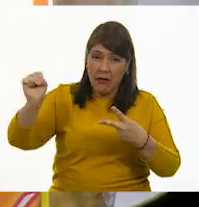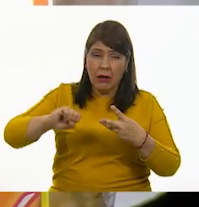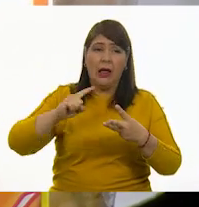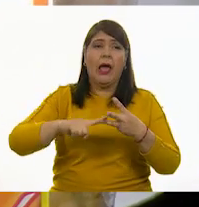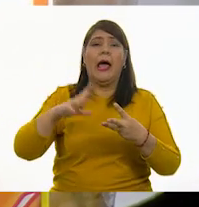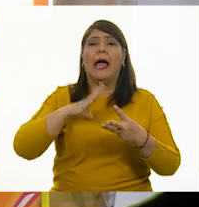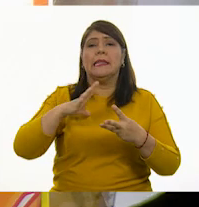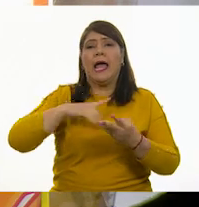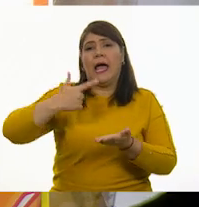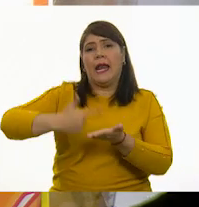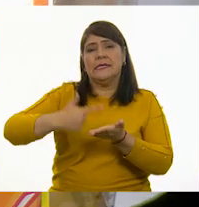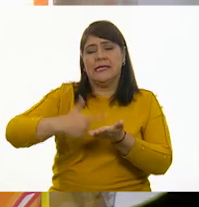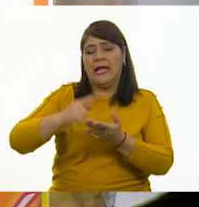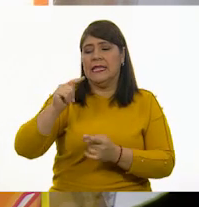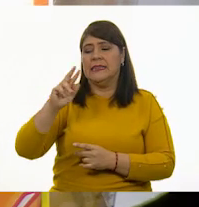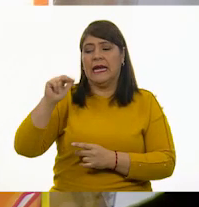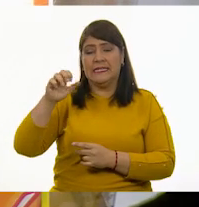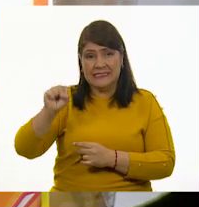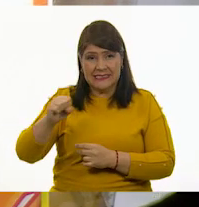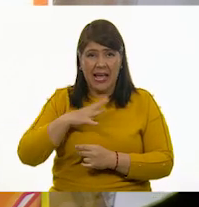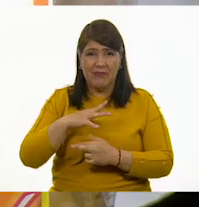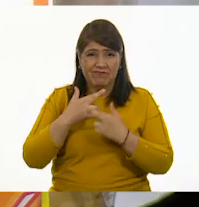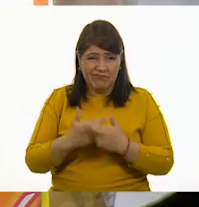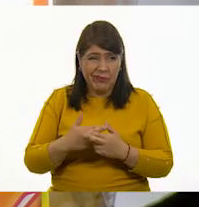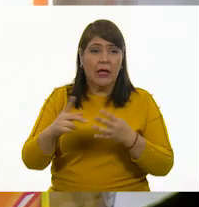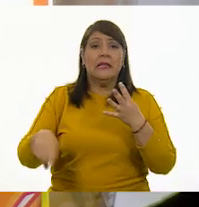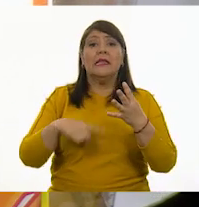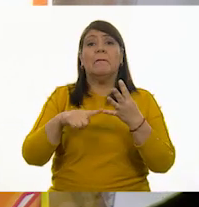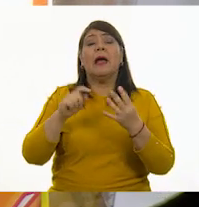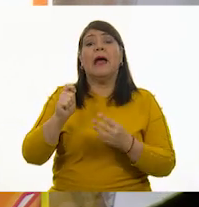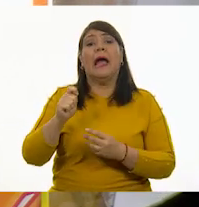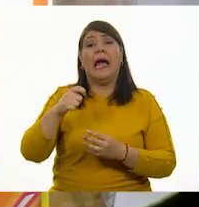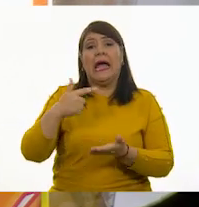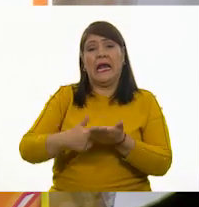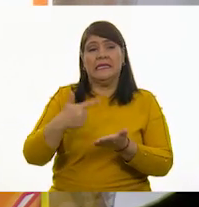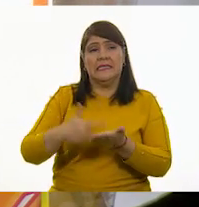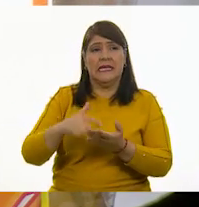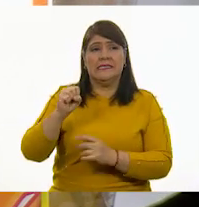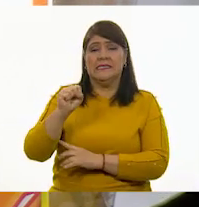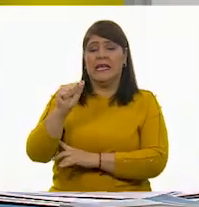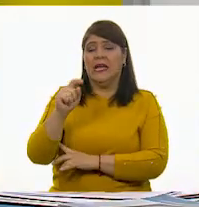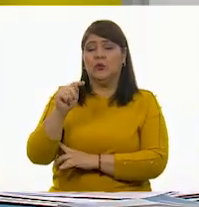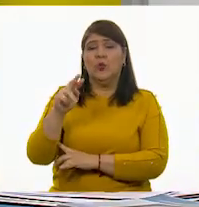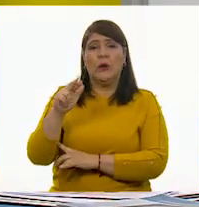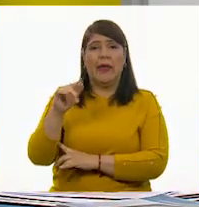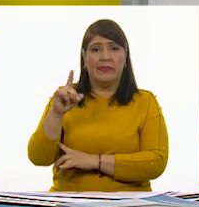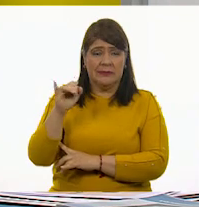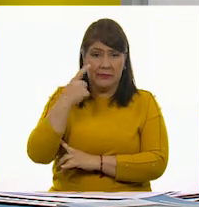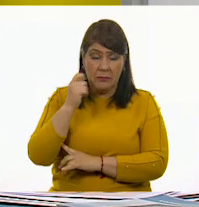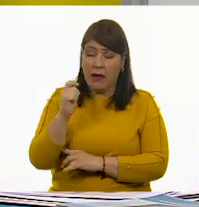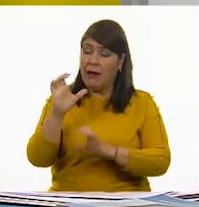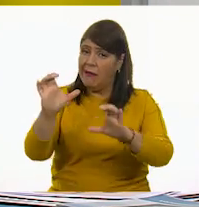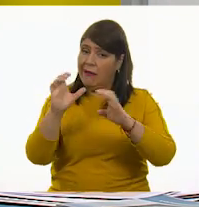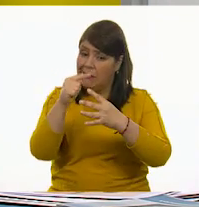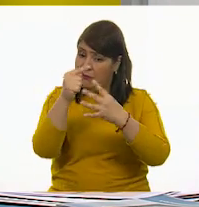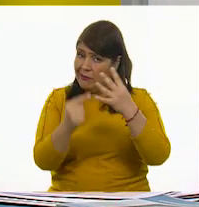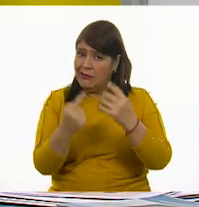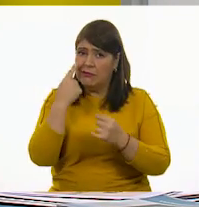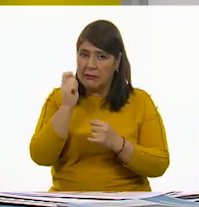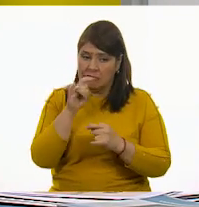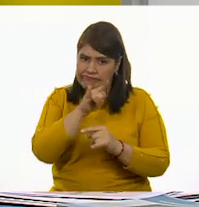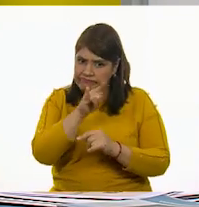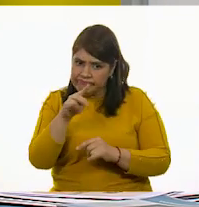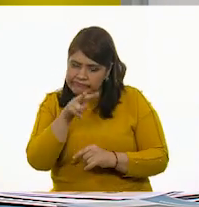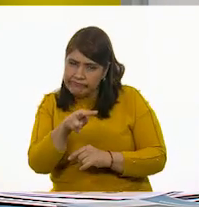explicar en qué consisten, y de grasas saturadas. O sea, que hay que tener mucho cuidado con el consumo de estos alimentos si lo